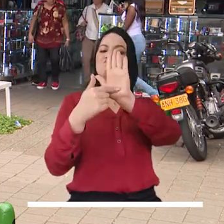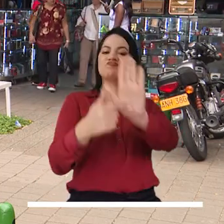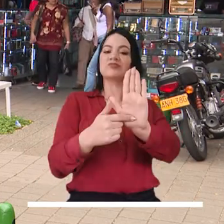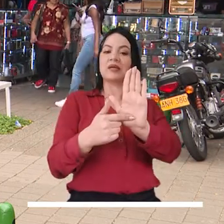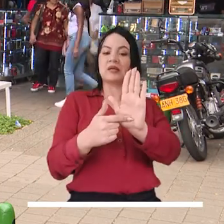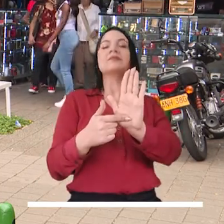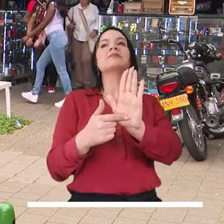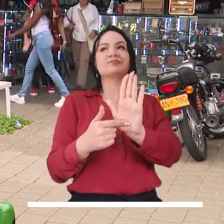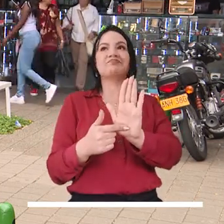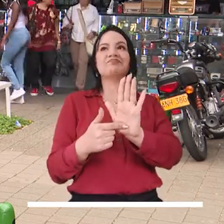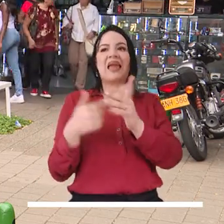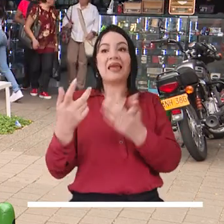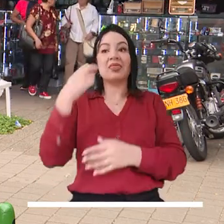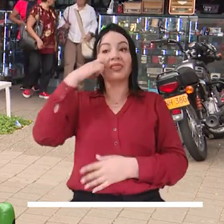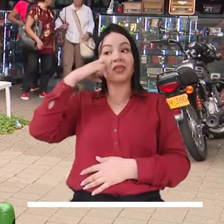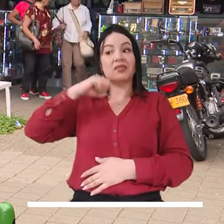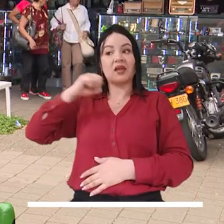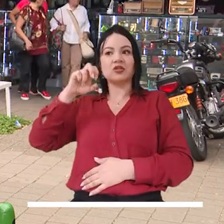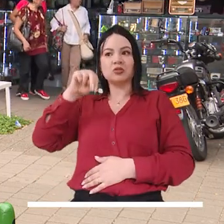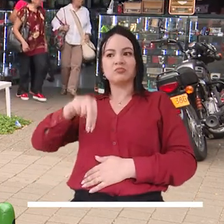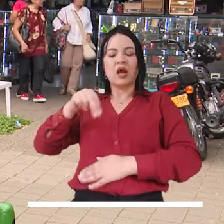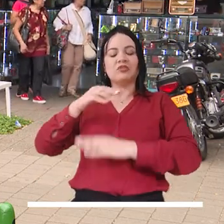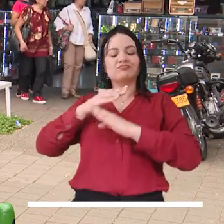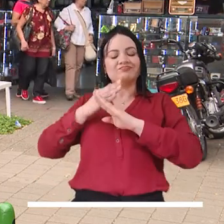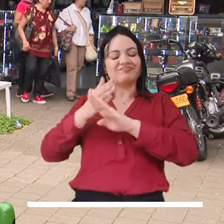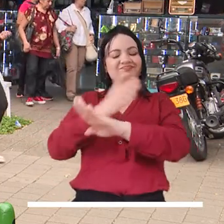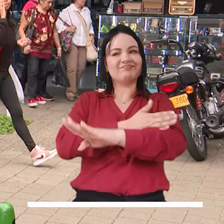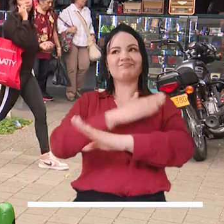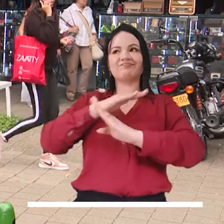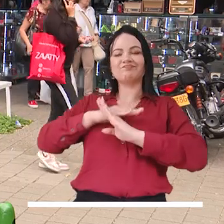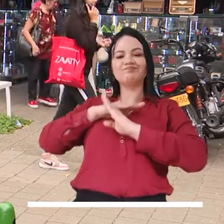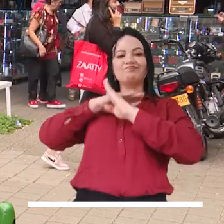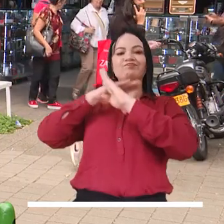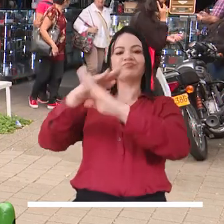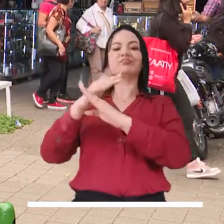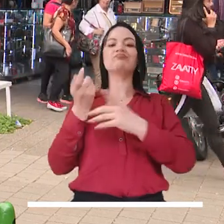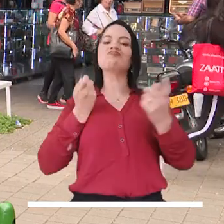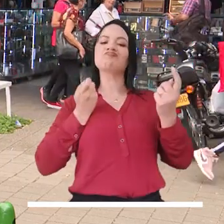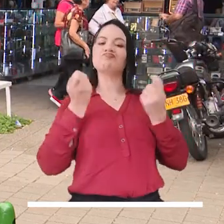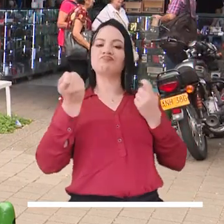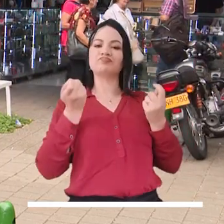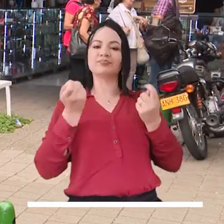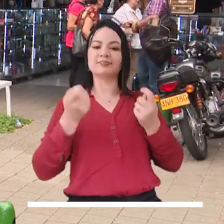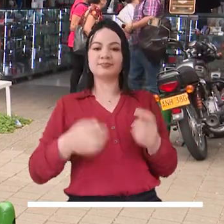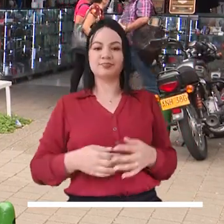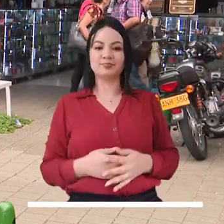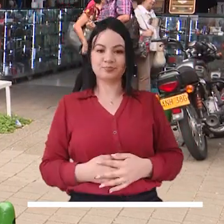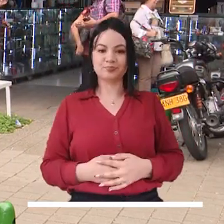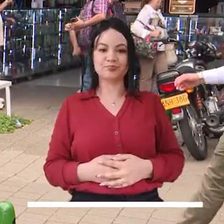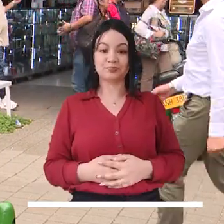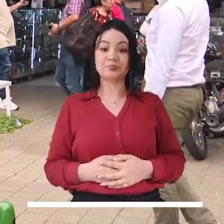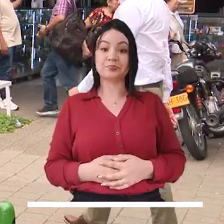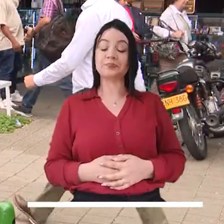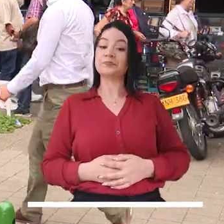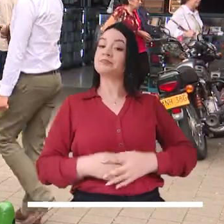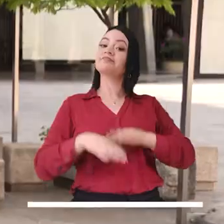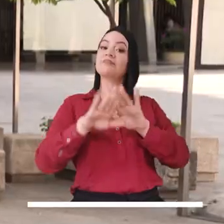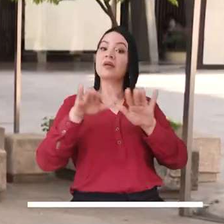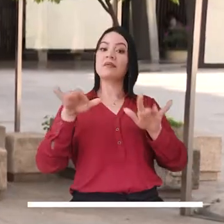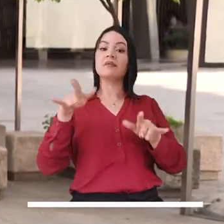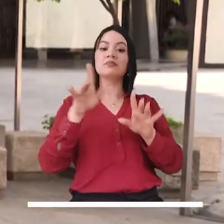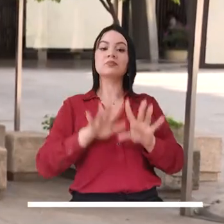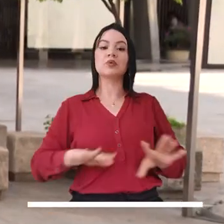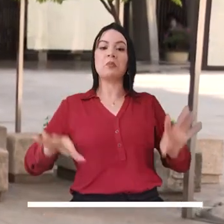para que de forma preventiva evitemos que situaciones complejas se salgan del rango de los derechos humanos.